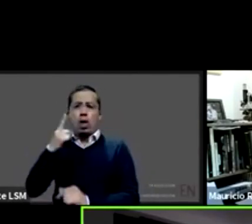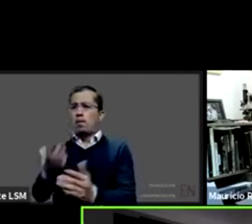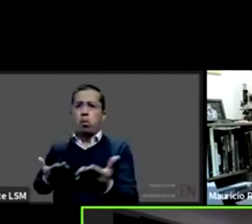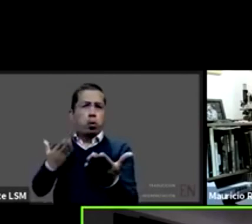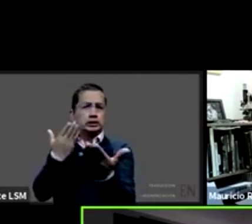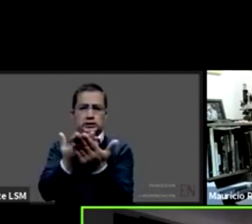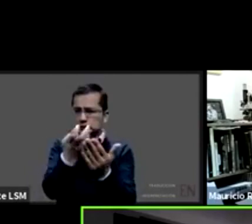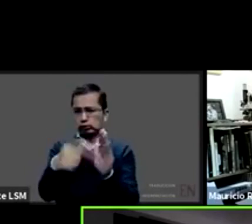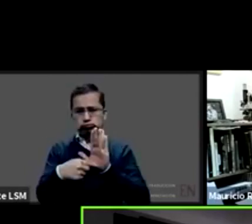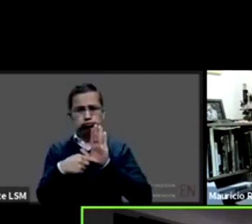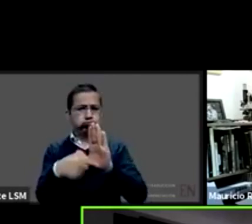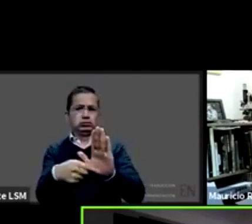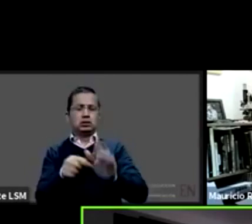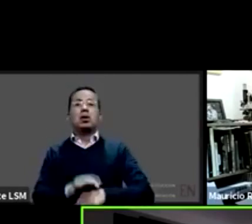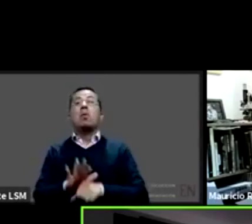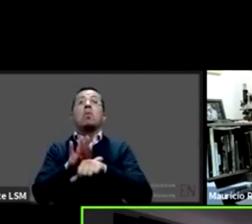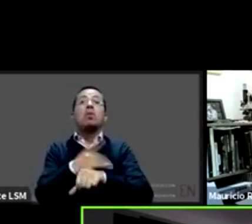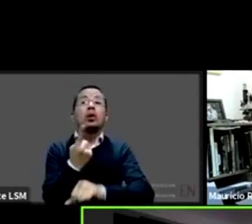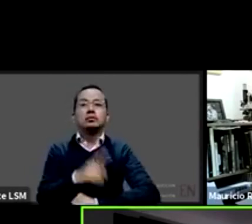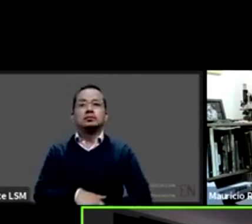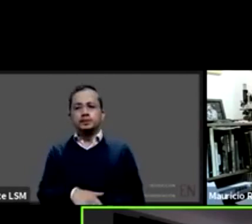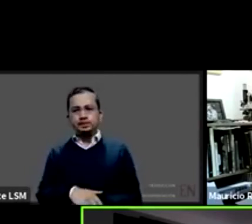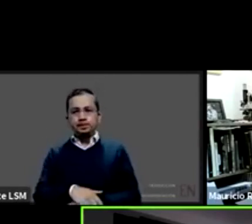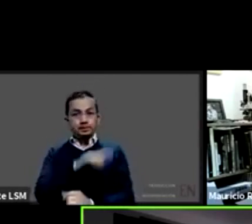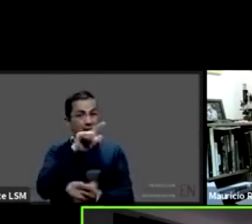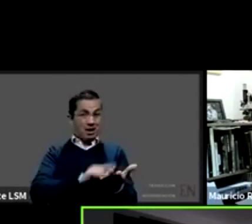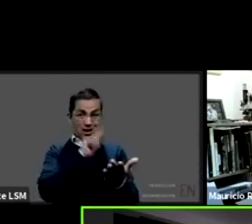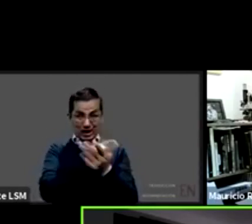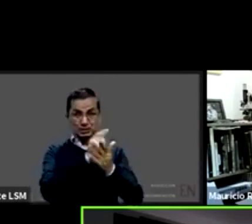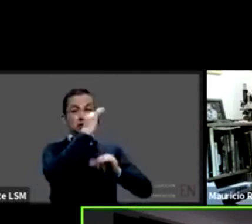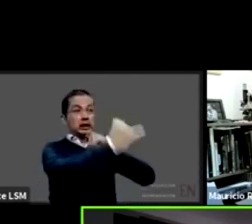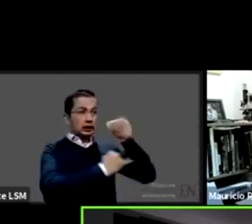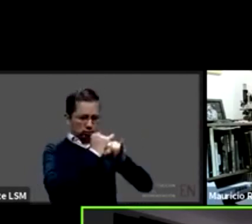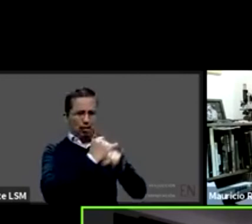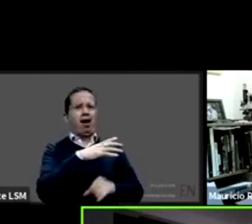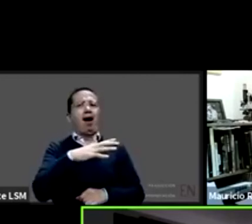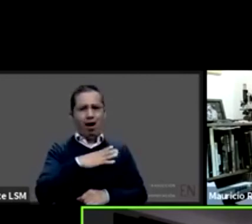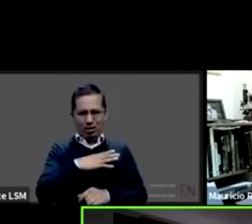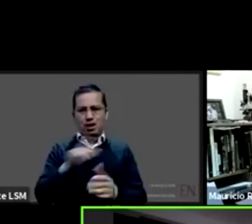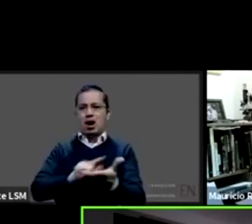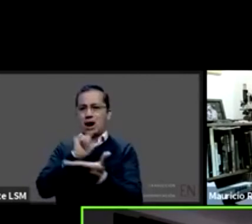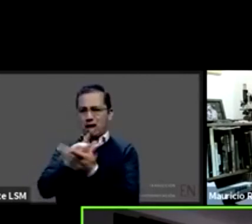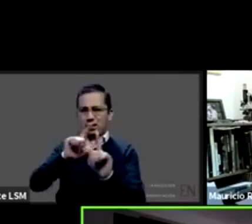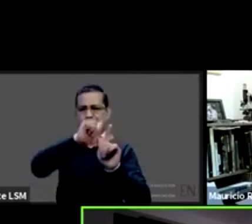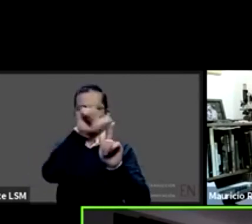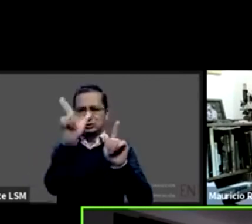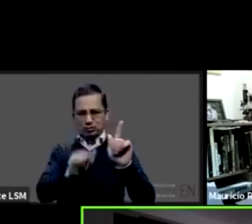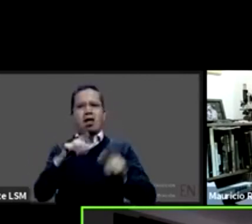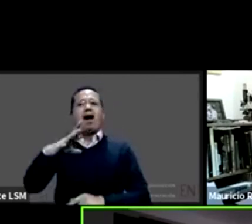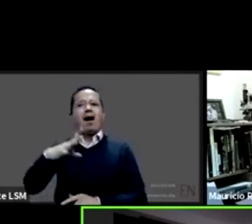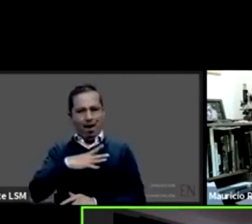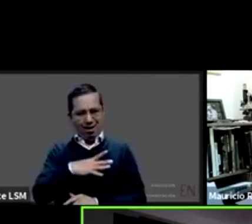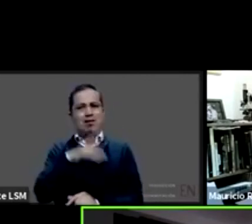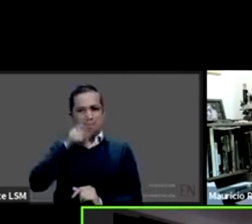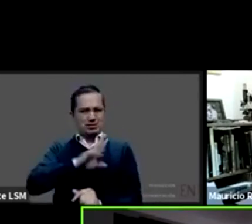porque hay todo un marco legal nacional internacional que aterriza porque se necesita esta figura de coaxiliar y países